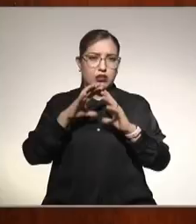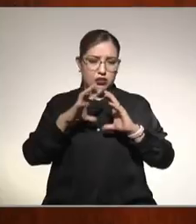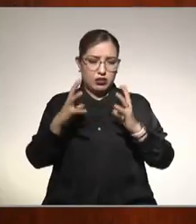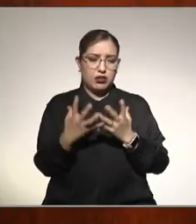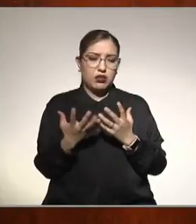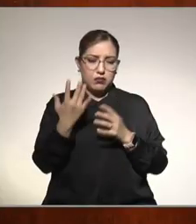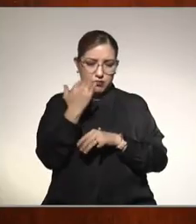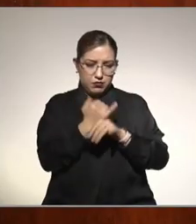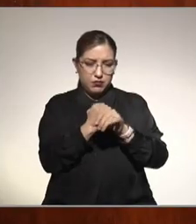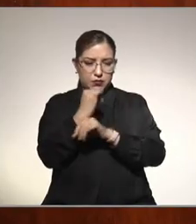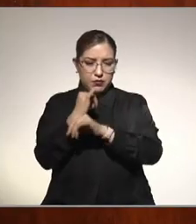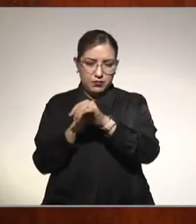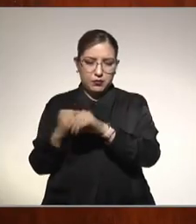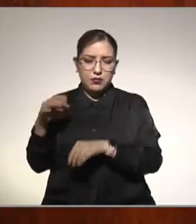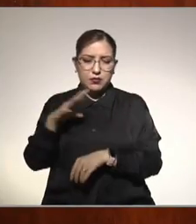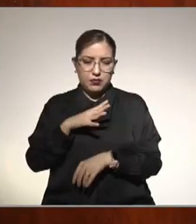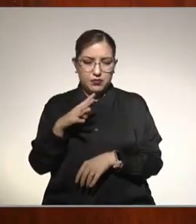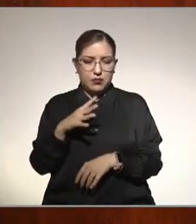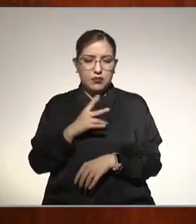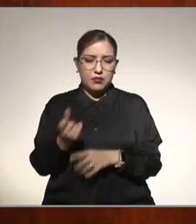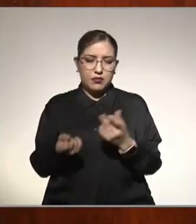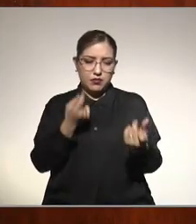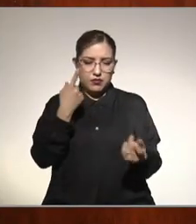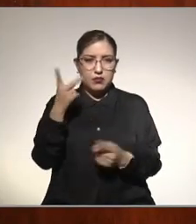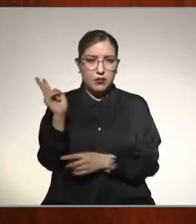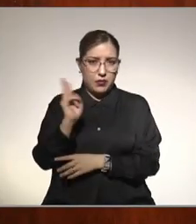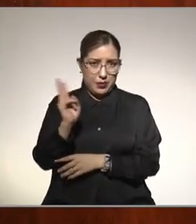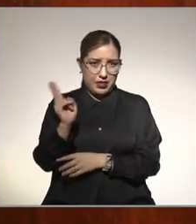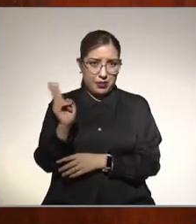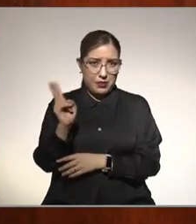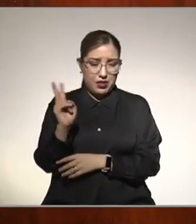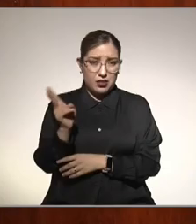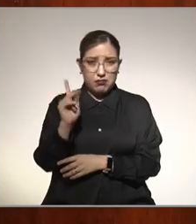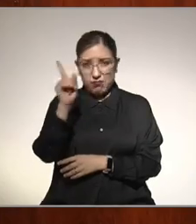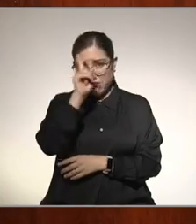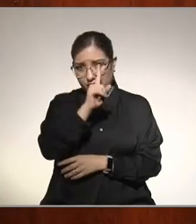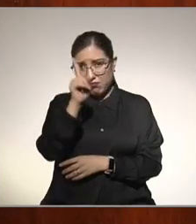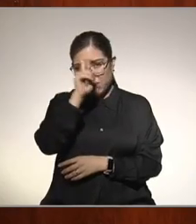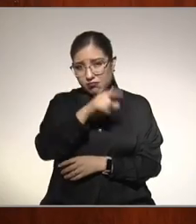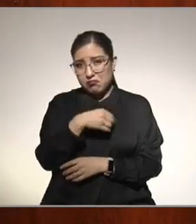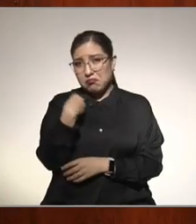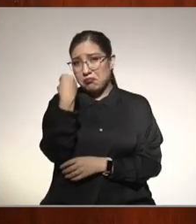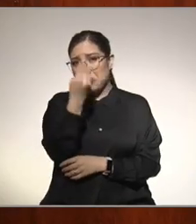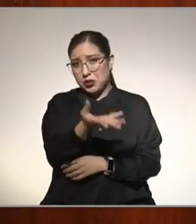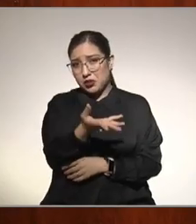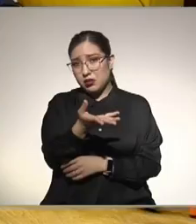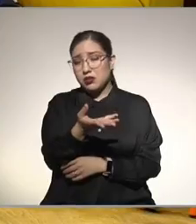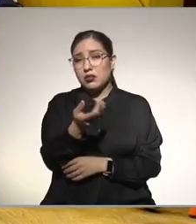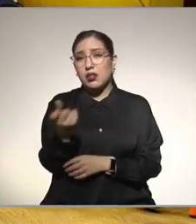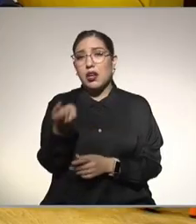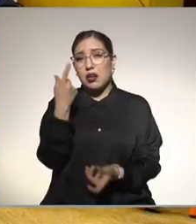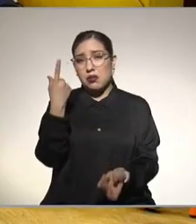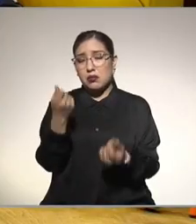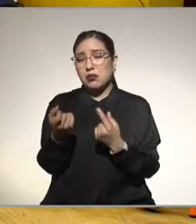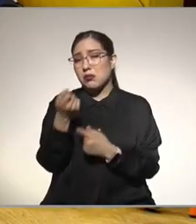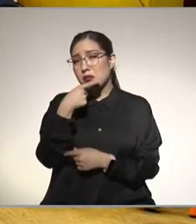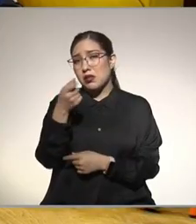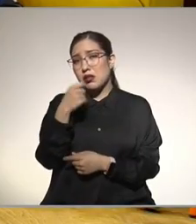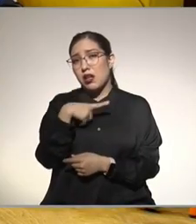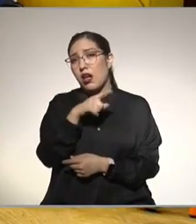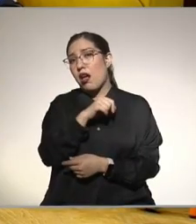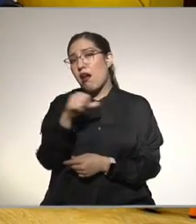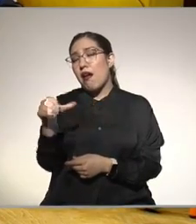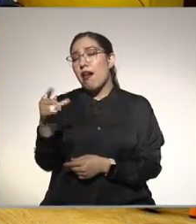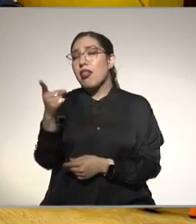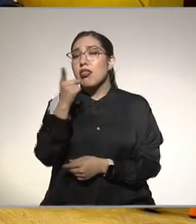varios incluso hay vitaminas que se han recomendado y hay medicamentos que están para diabetes están